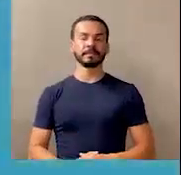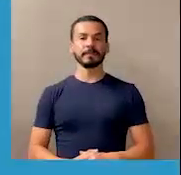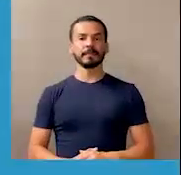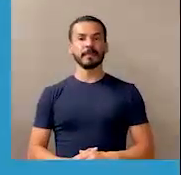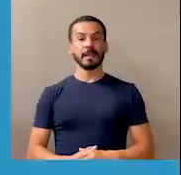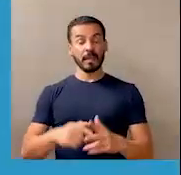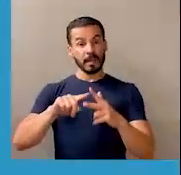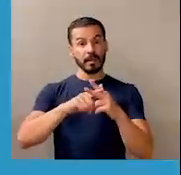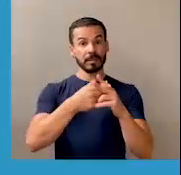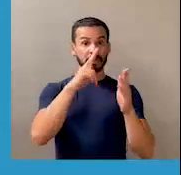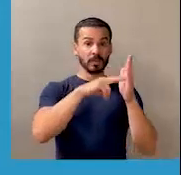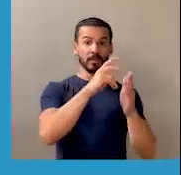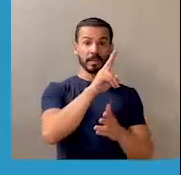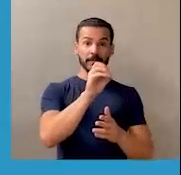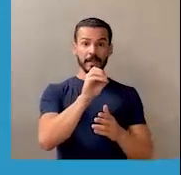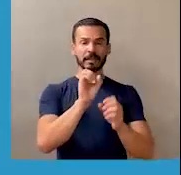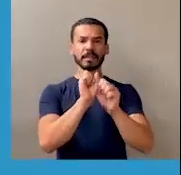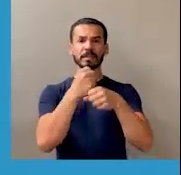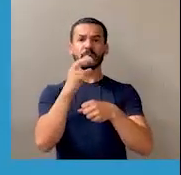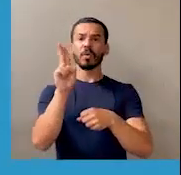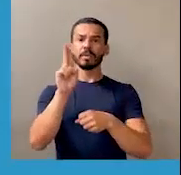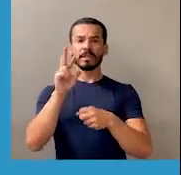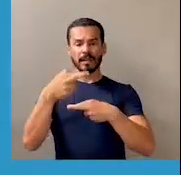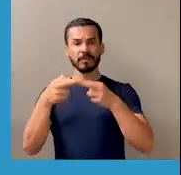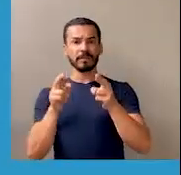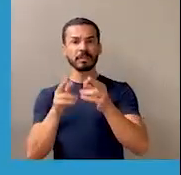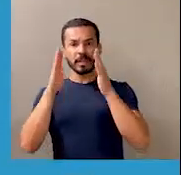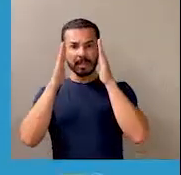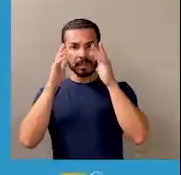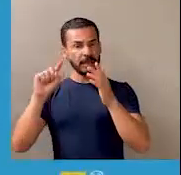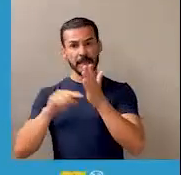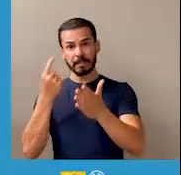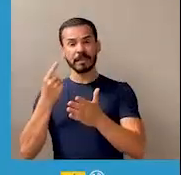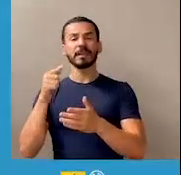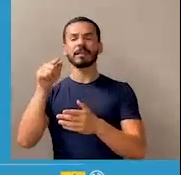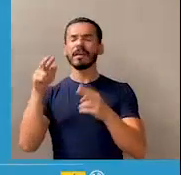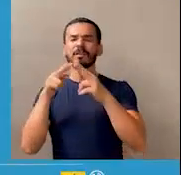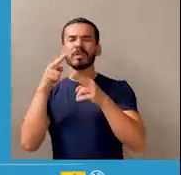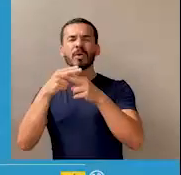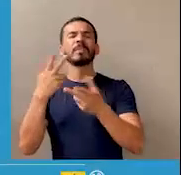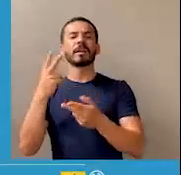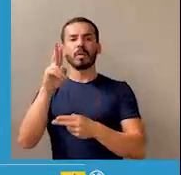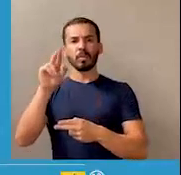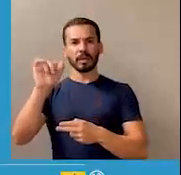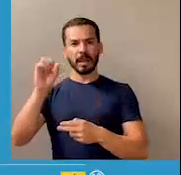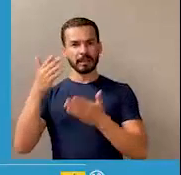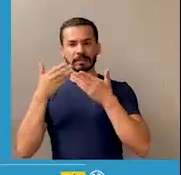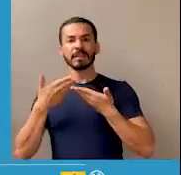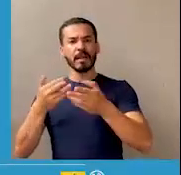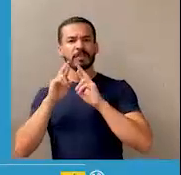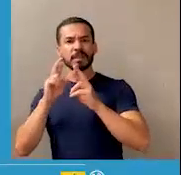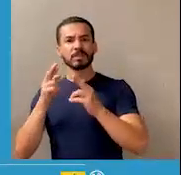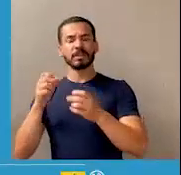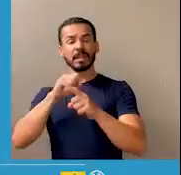A partir del 2020, se crean las Unidades Regionales de Atención Inmediata, conocidas como URAIS, que dan respuesta